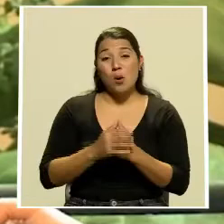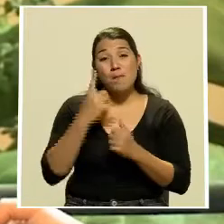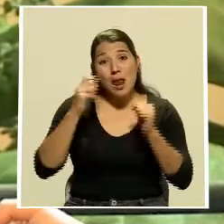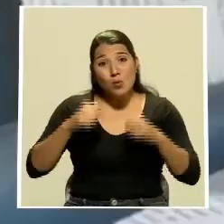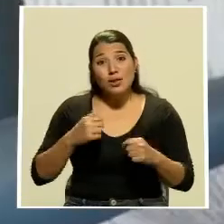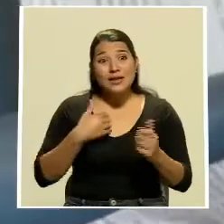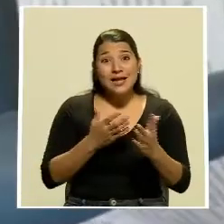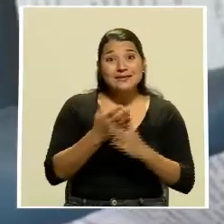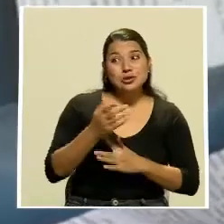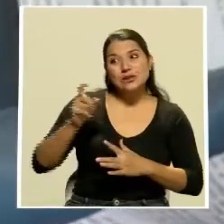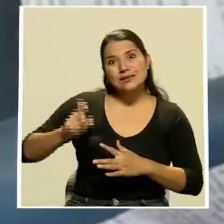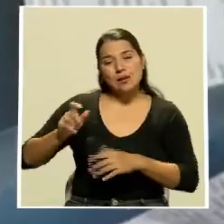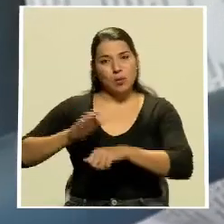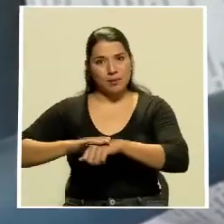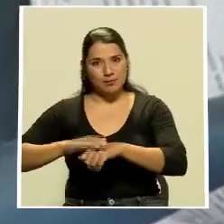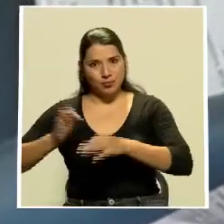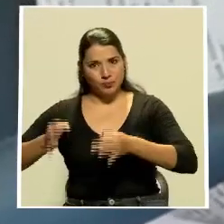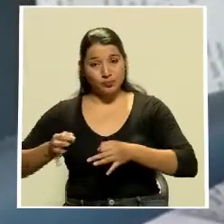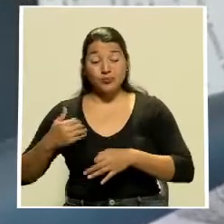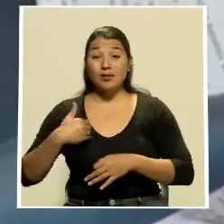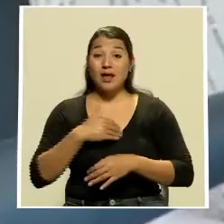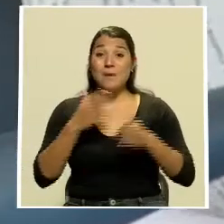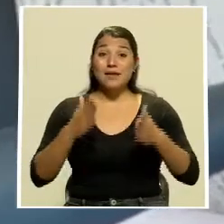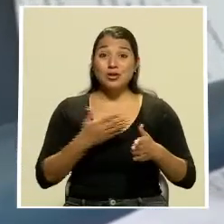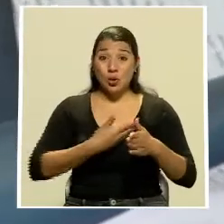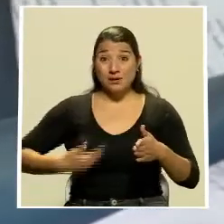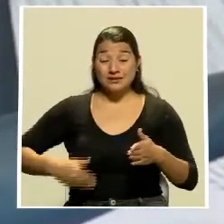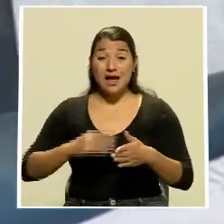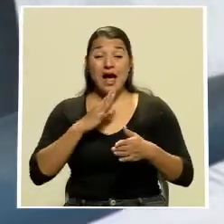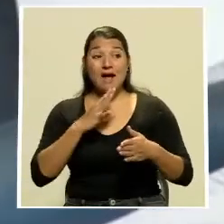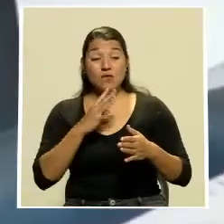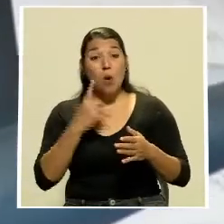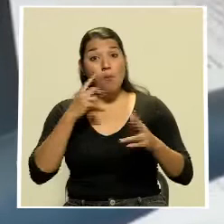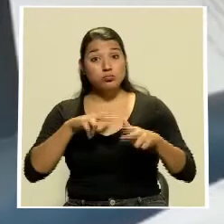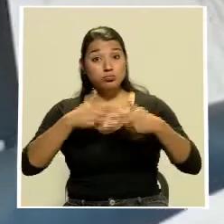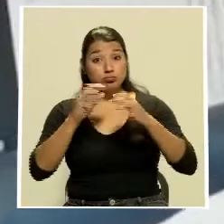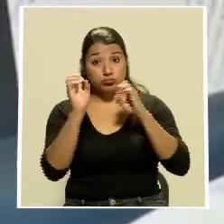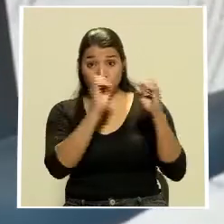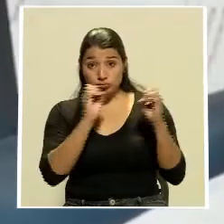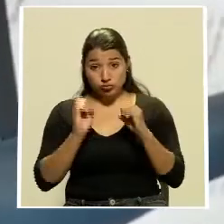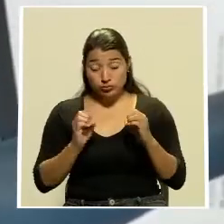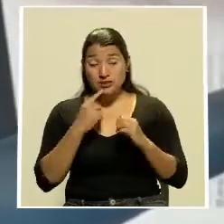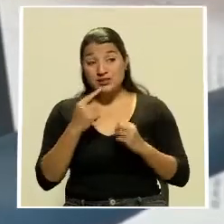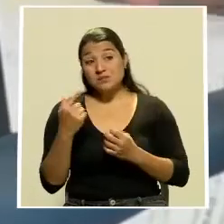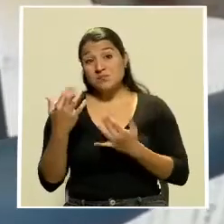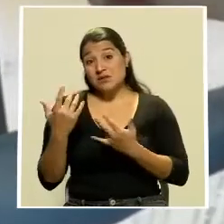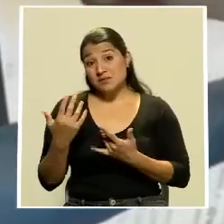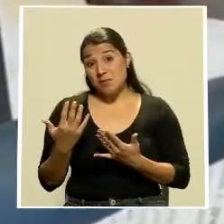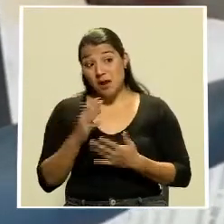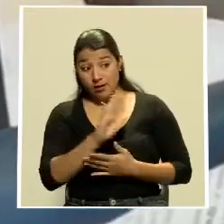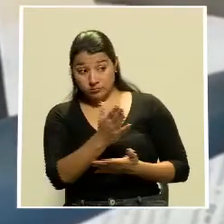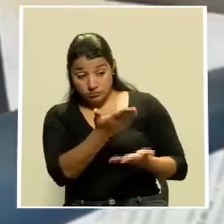legalizados. Por su parte, el ministro de la Presidencia, quien conversó vía Zoom con los pescadores, aseguró que esperan su nueva propuesta,